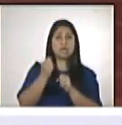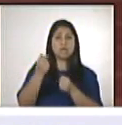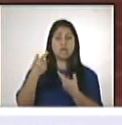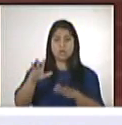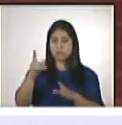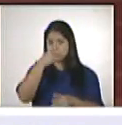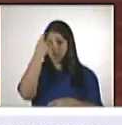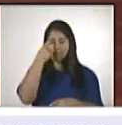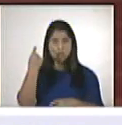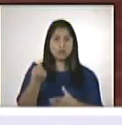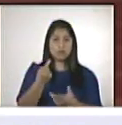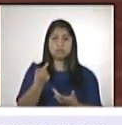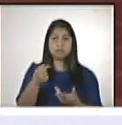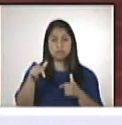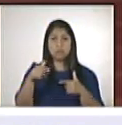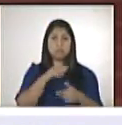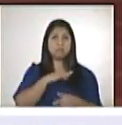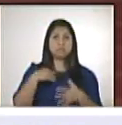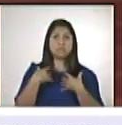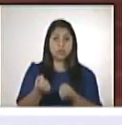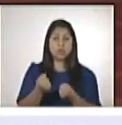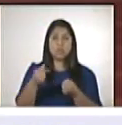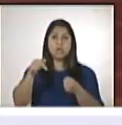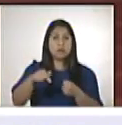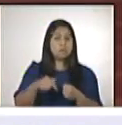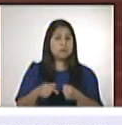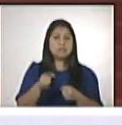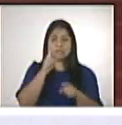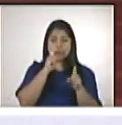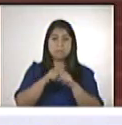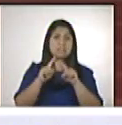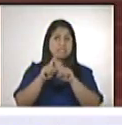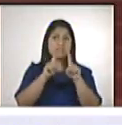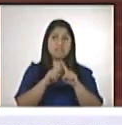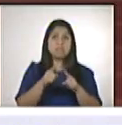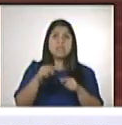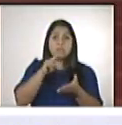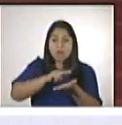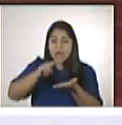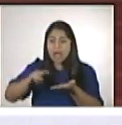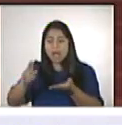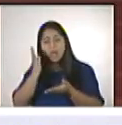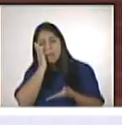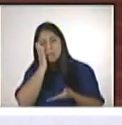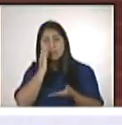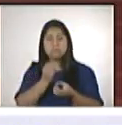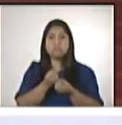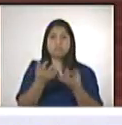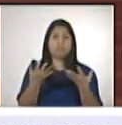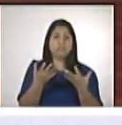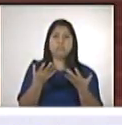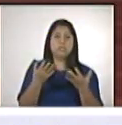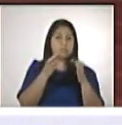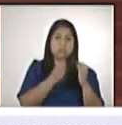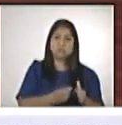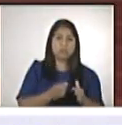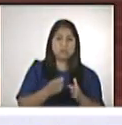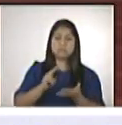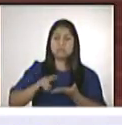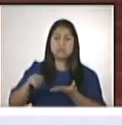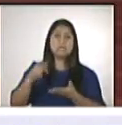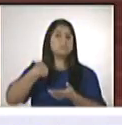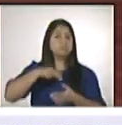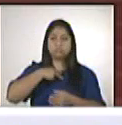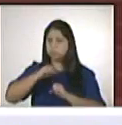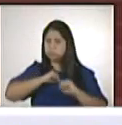trabajadores de la salud, con serios problemas en cuanto al número de camas por cada mil habitantes, tuvimos y reaccionamos